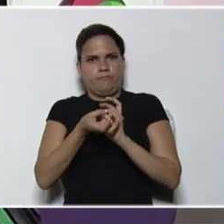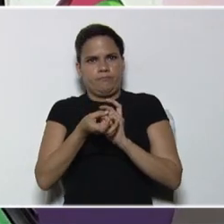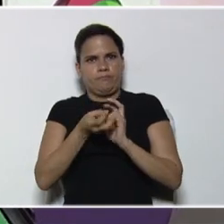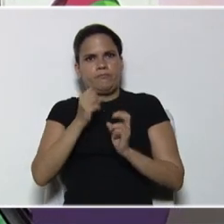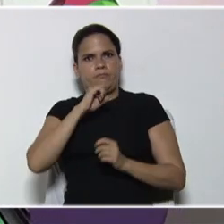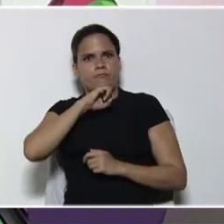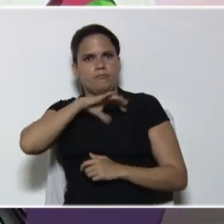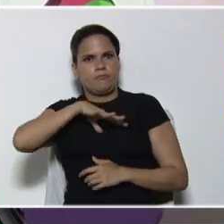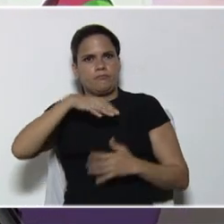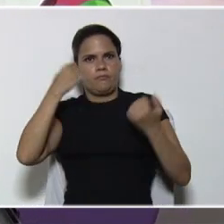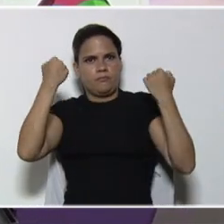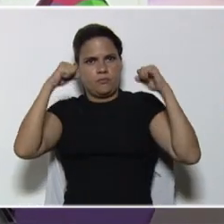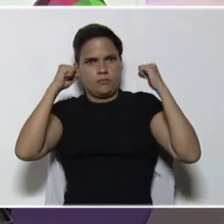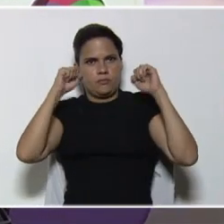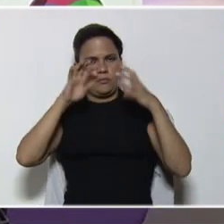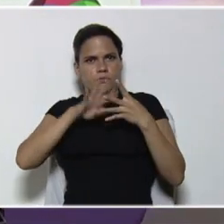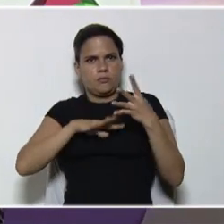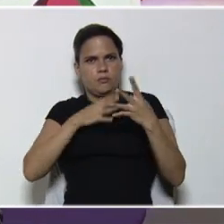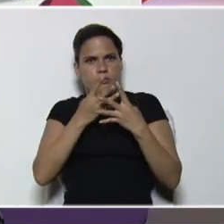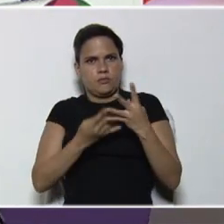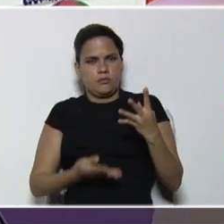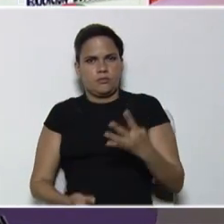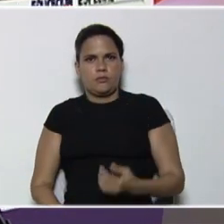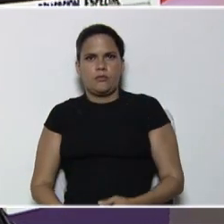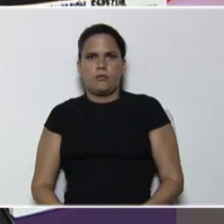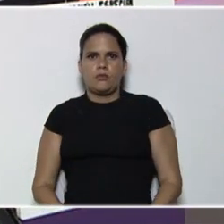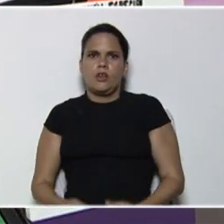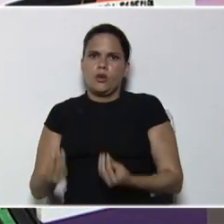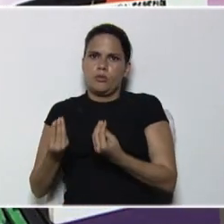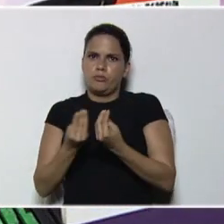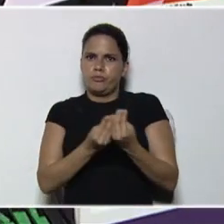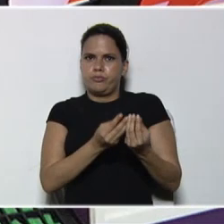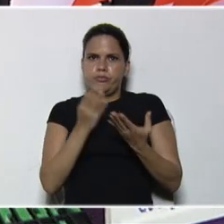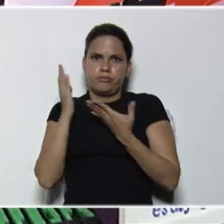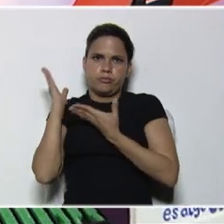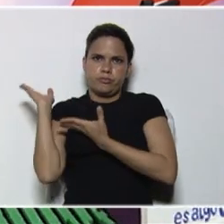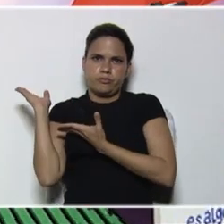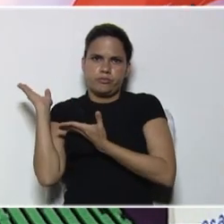del área de formación, de matemática. Acompáñenme entonces, la pantalla.